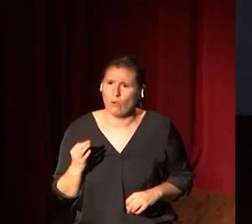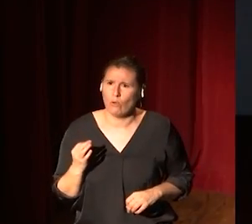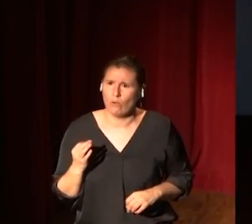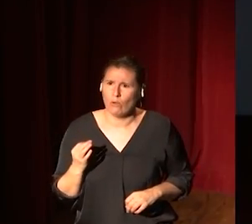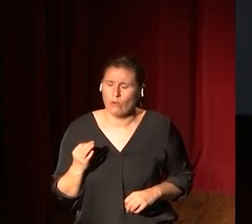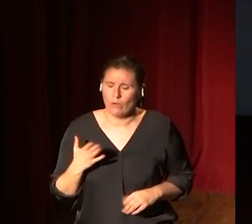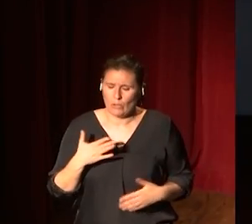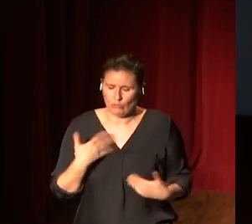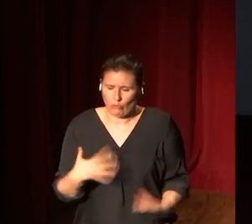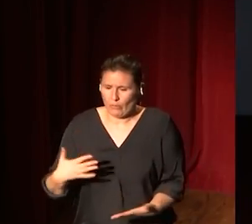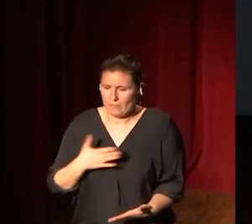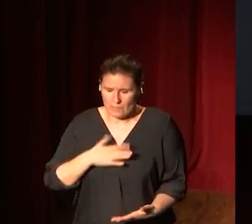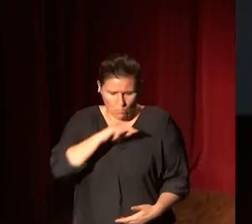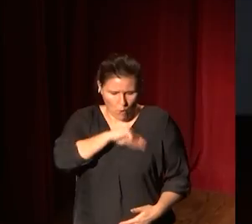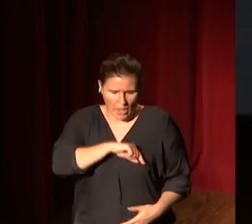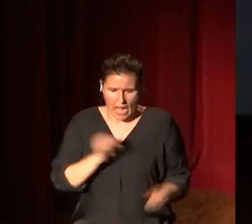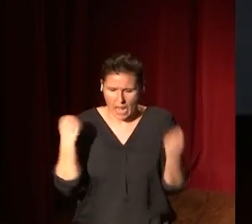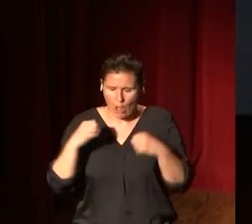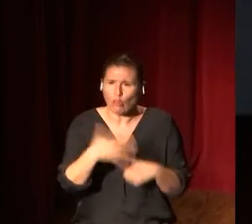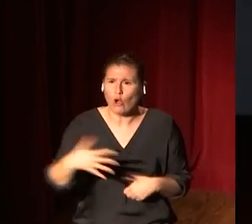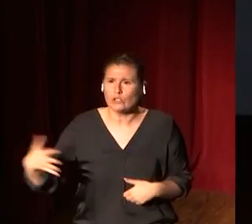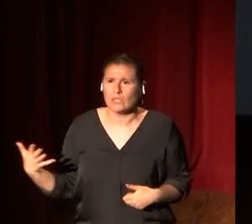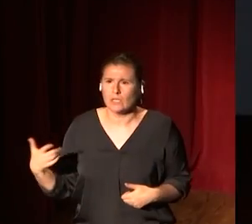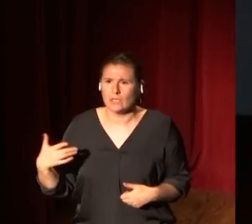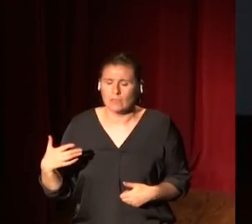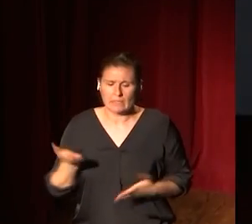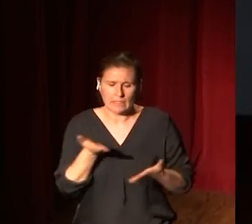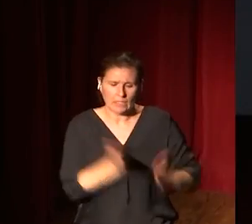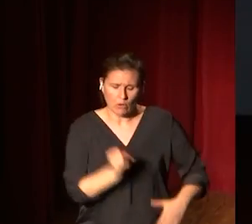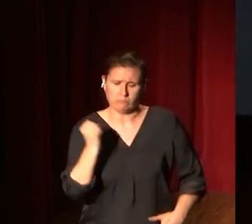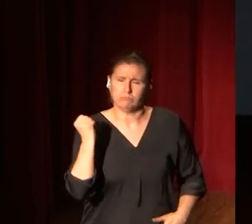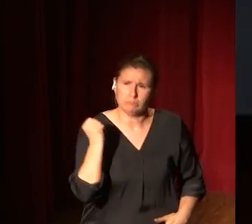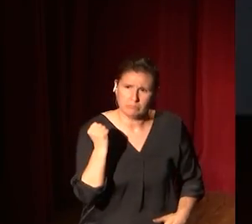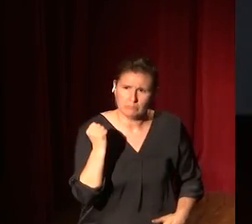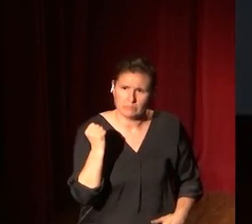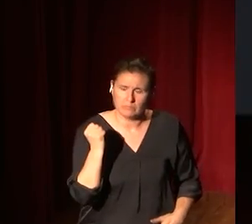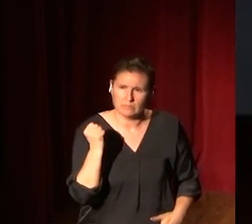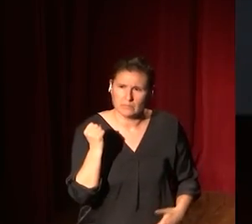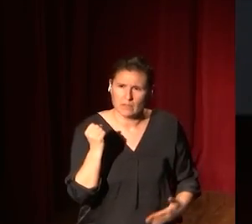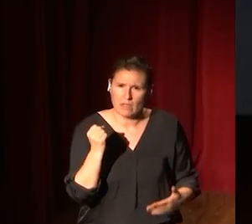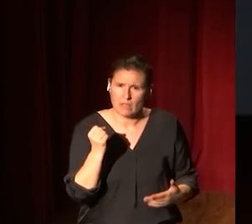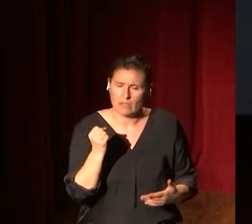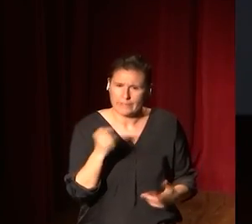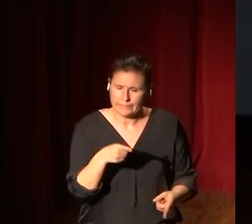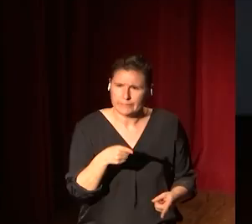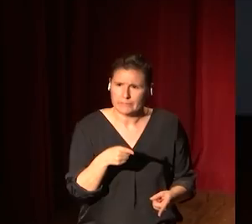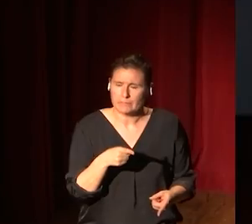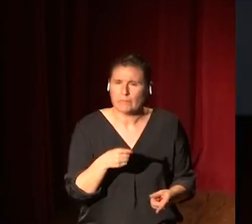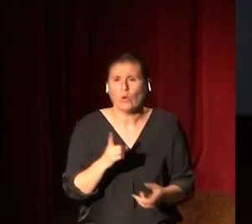tu punto moral sobre matar a tu hijo? ¿Hasta cuánto justifica la fe?